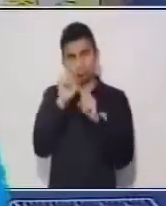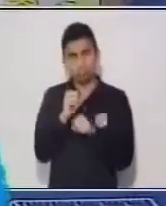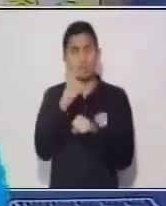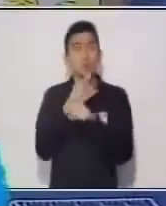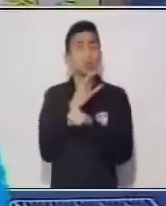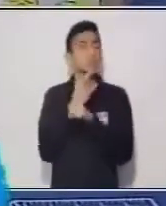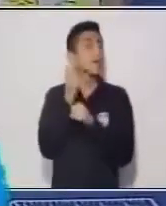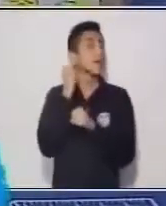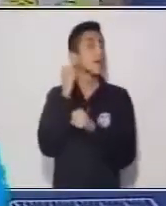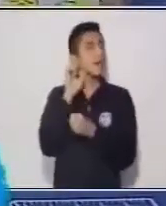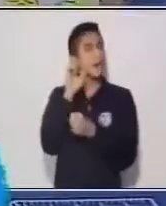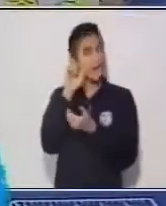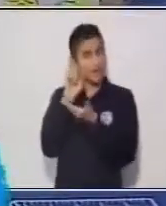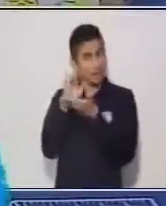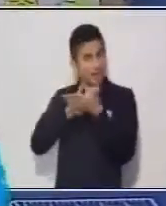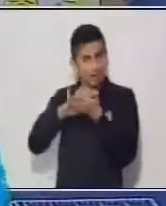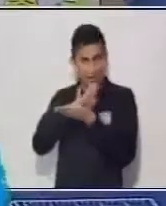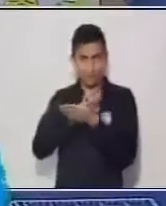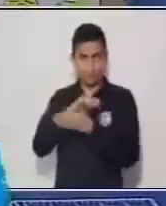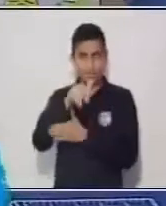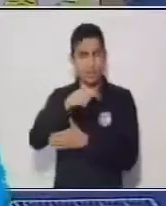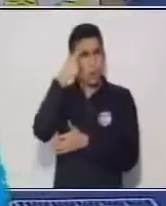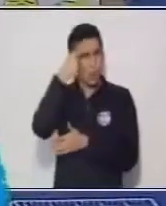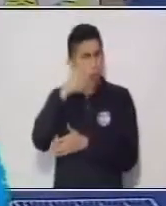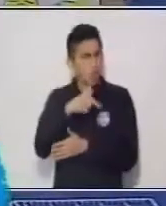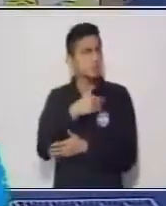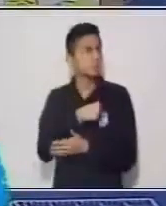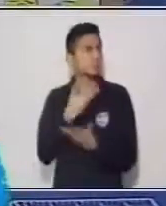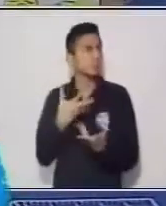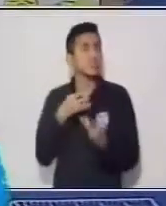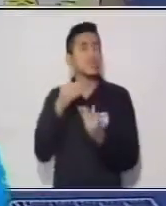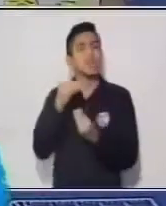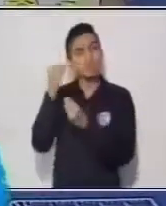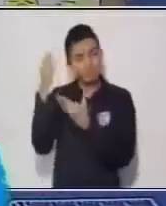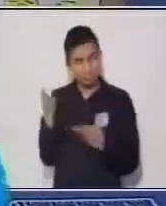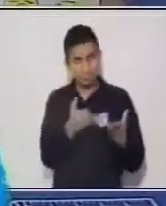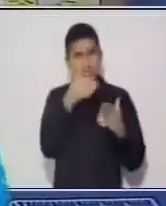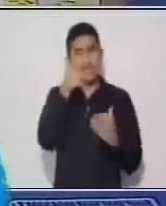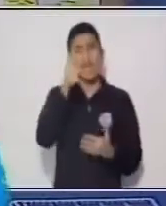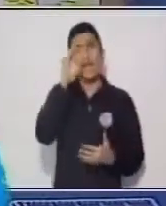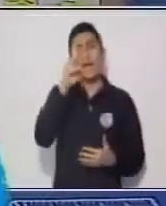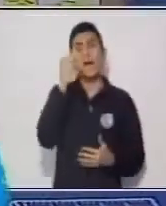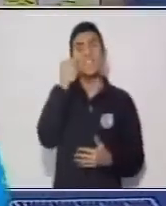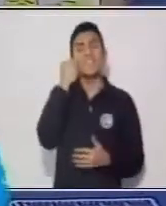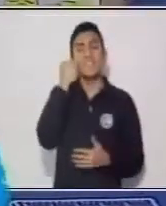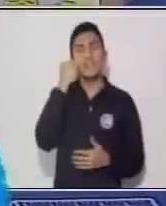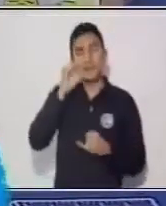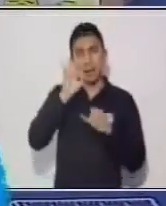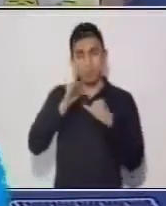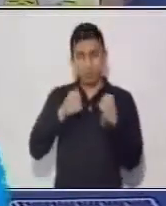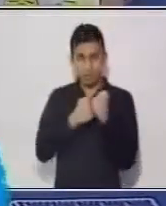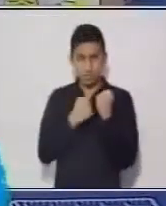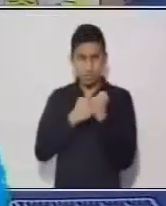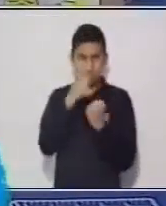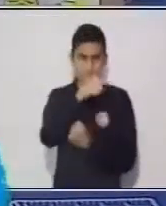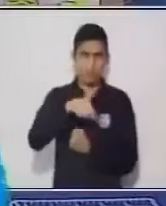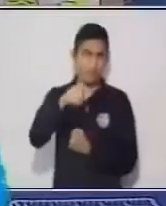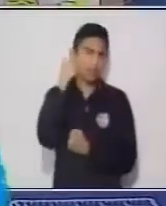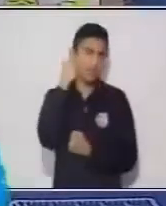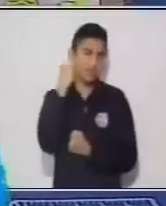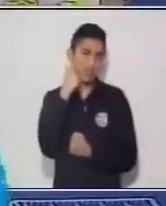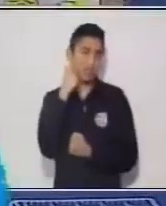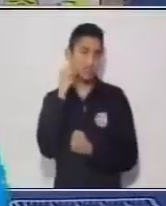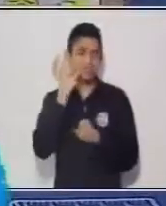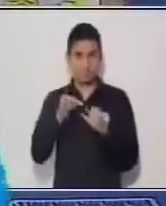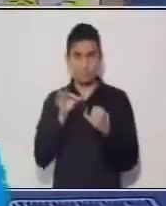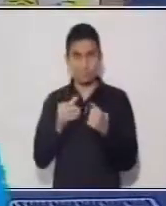gel antibacterial. Y en esta oportunidad le damos la bienvenida a Avdi, quien nos acompaña en la interpretación de la lengua